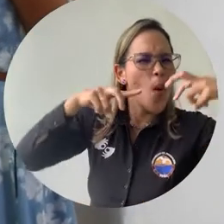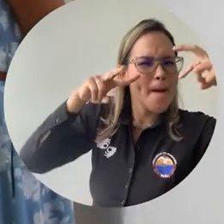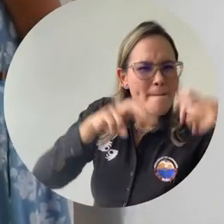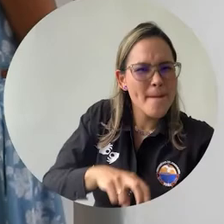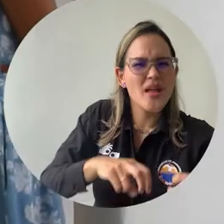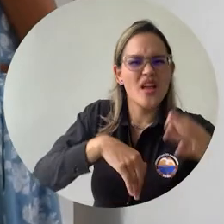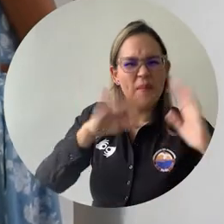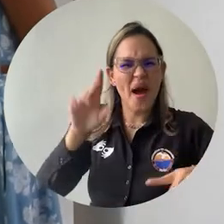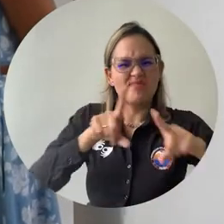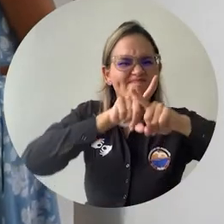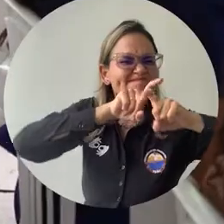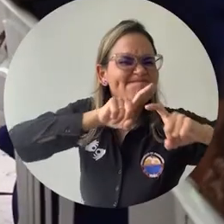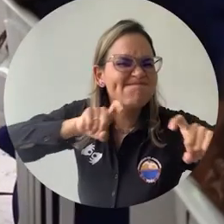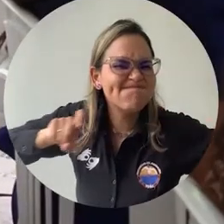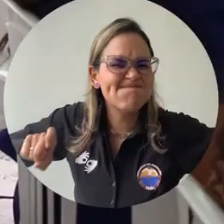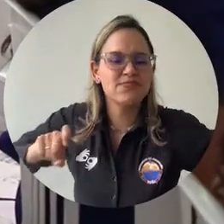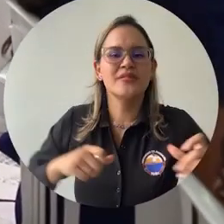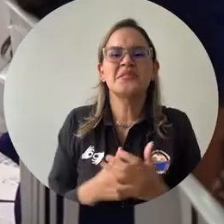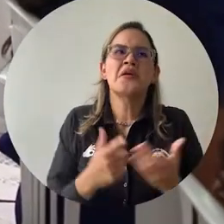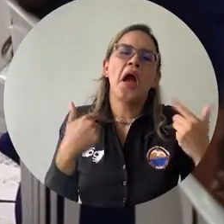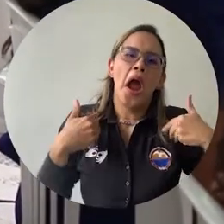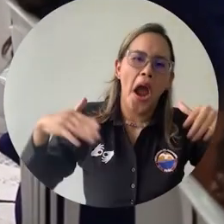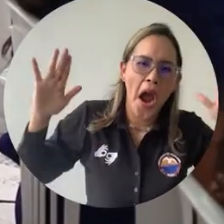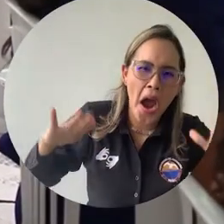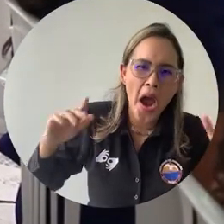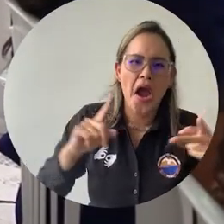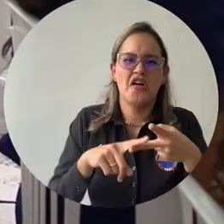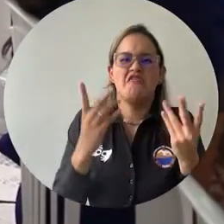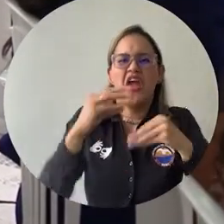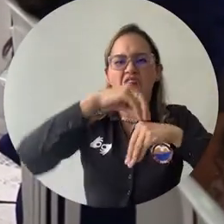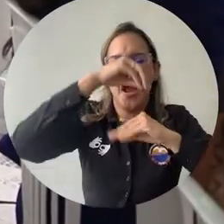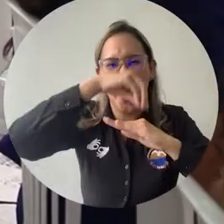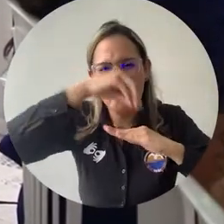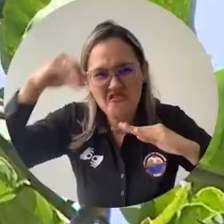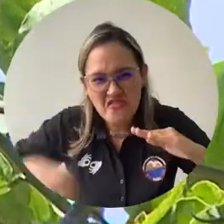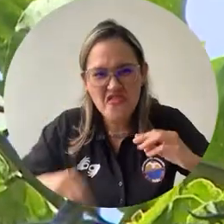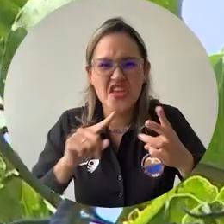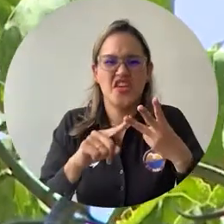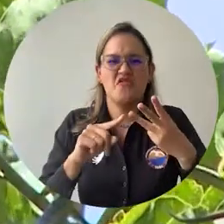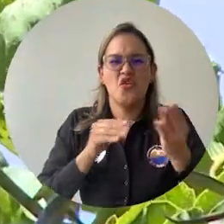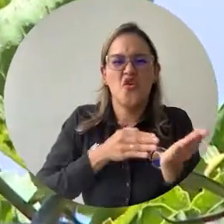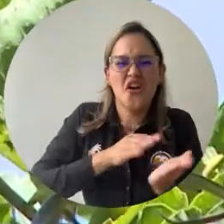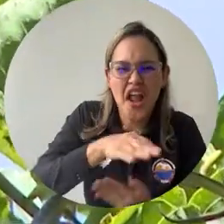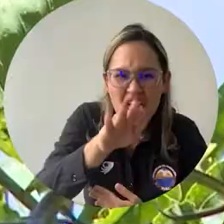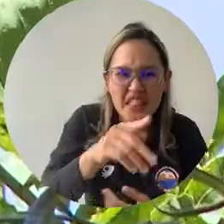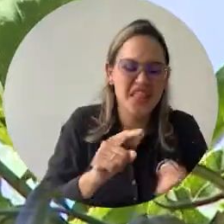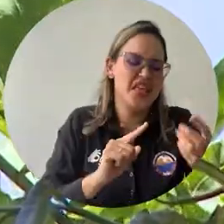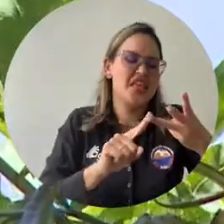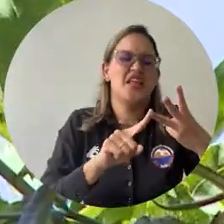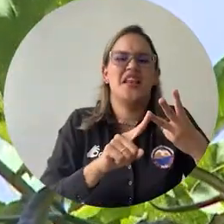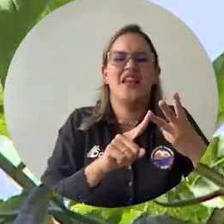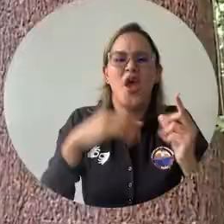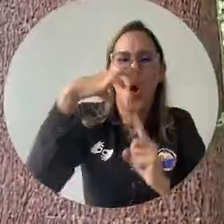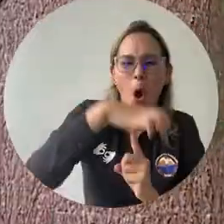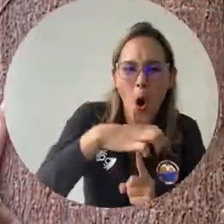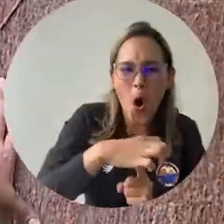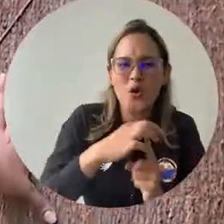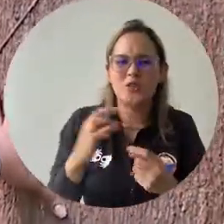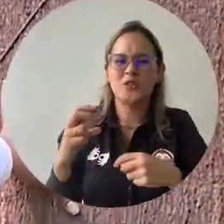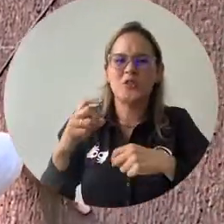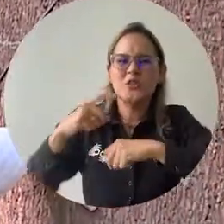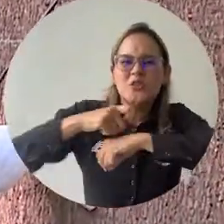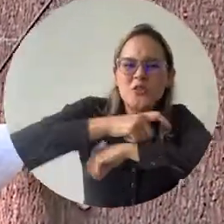investigación en los componentes de biodiversidad, tales como aves, anfibios, rectiles, vegetación, hongos,